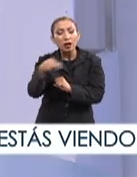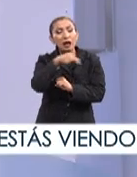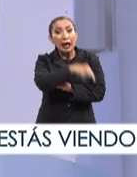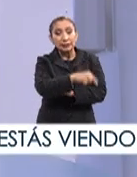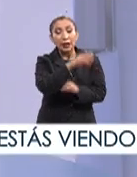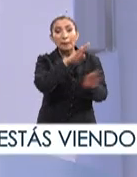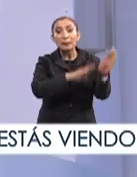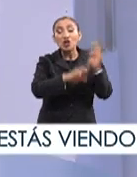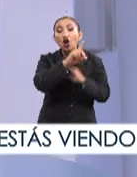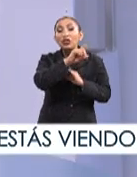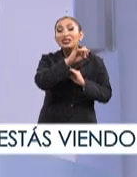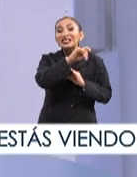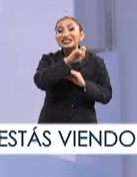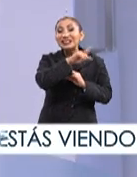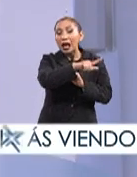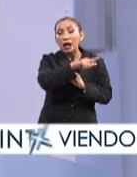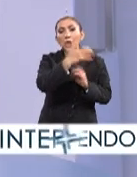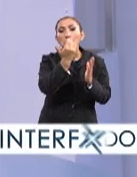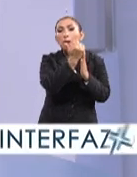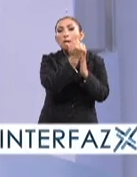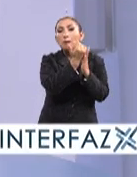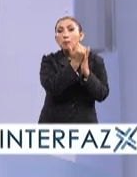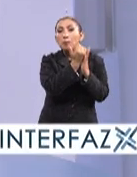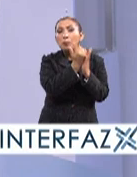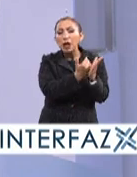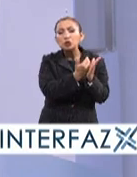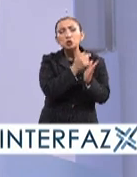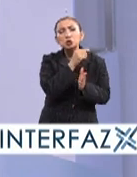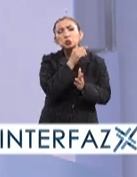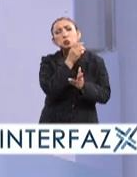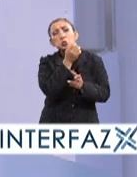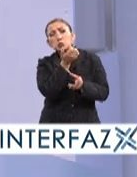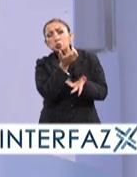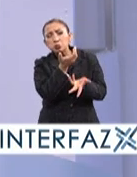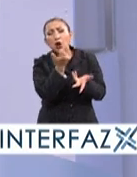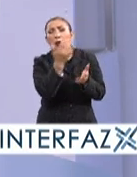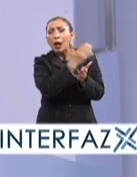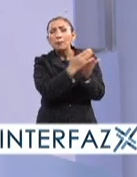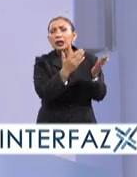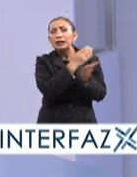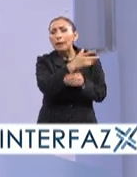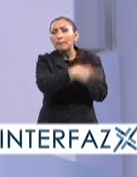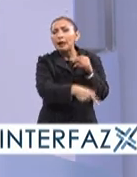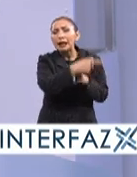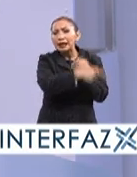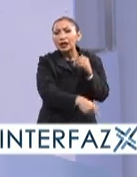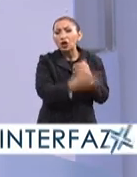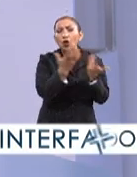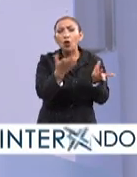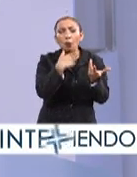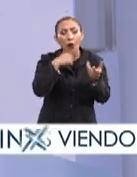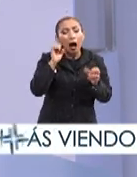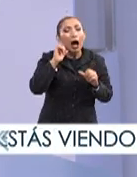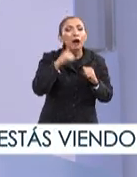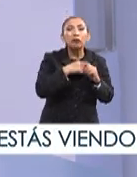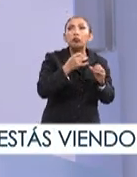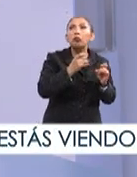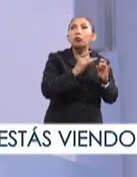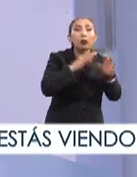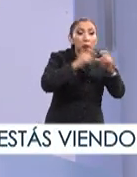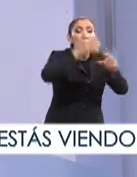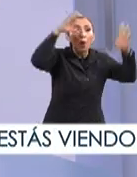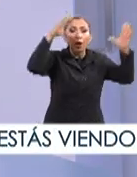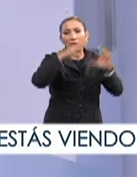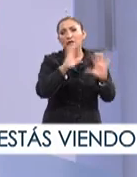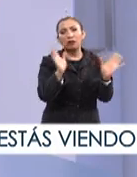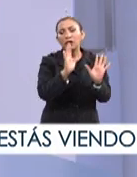por ejemplo, el biodiesel tiene fácilmente la mitad del riesgo en su manejo en cuanto a inflamabilidad que